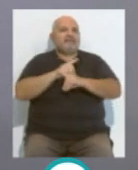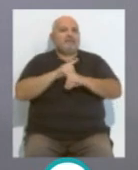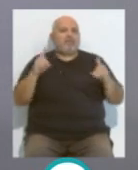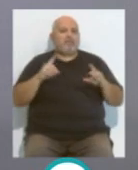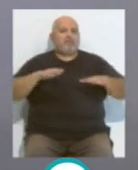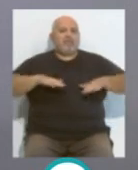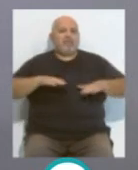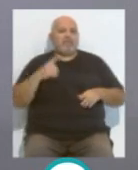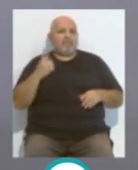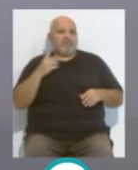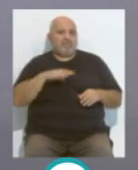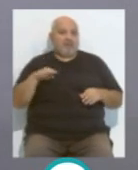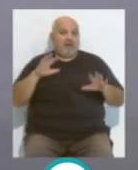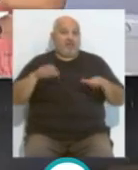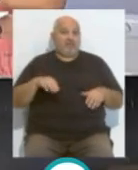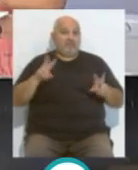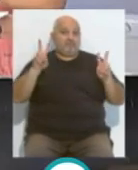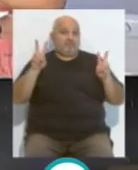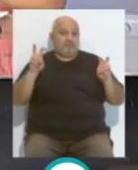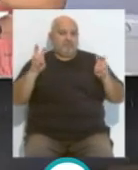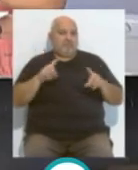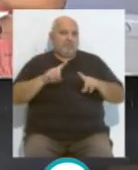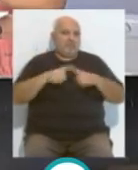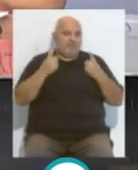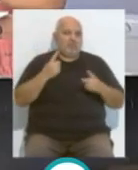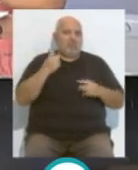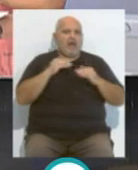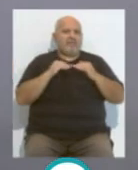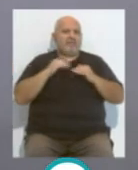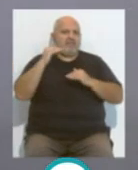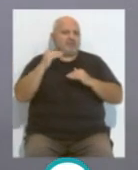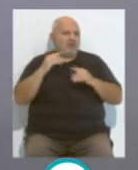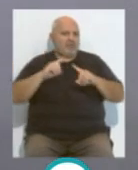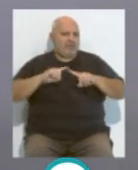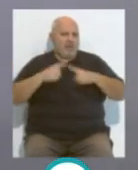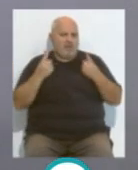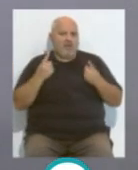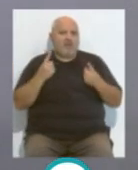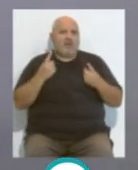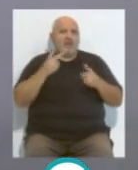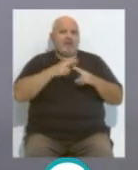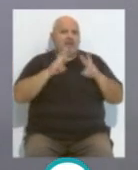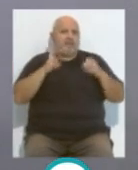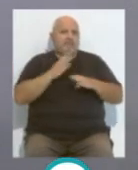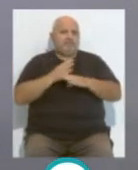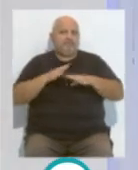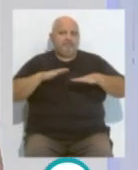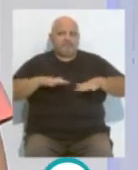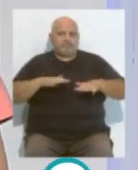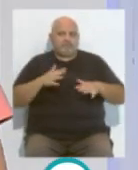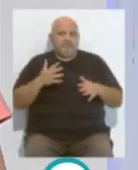permanencia en primera división que para el Cádiz da lo mismo que sea un ascenso porque las permanencias también son consideradas como tal.